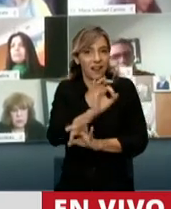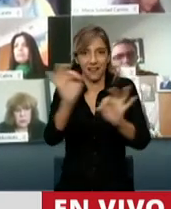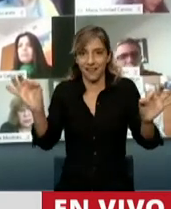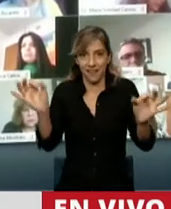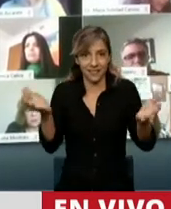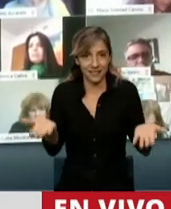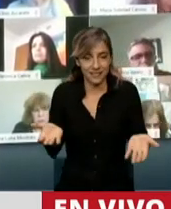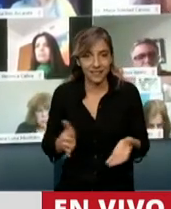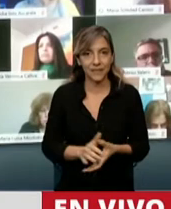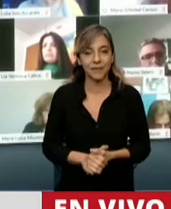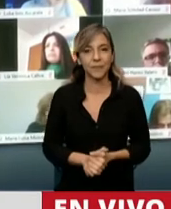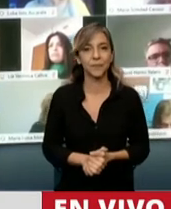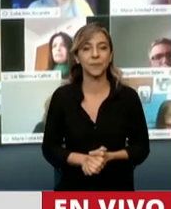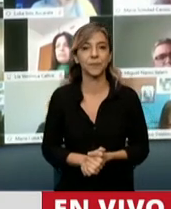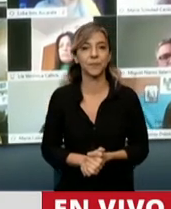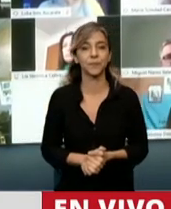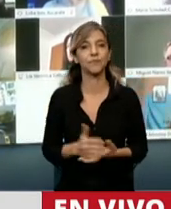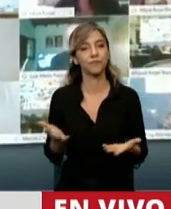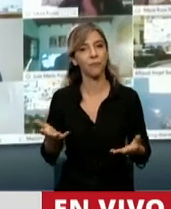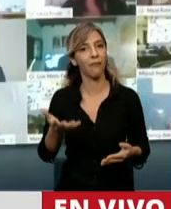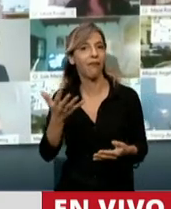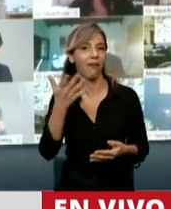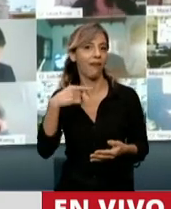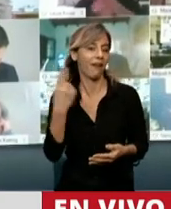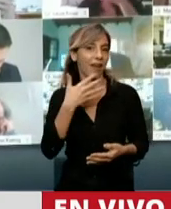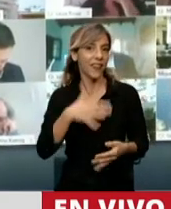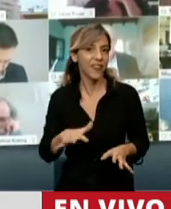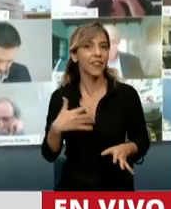idea de la magnitud, déjeme, señor presidente,